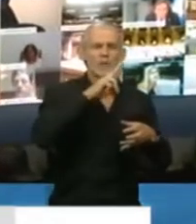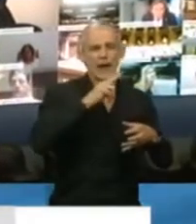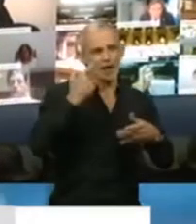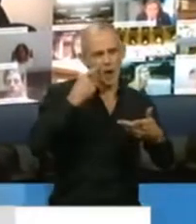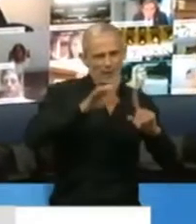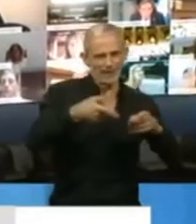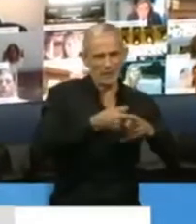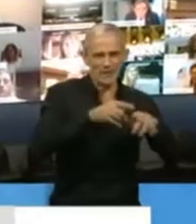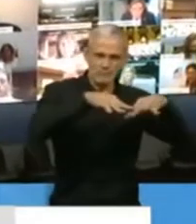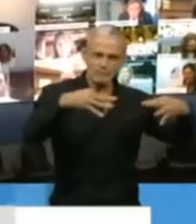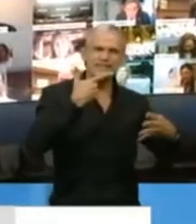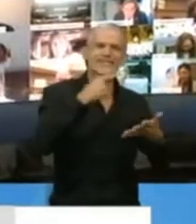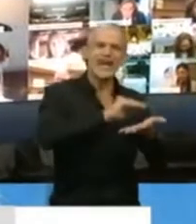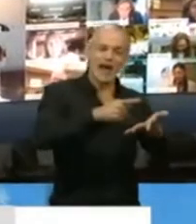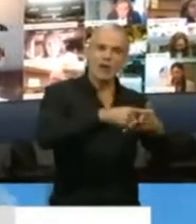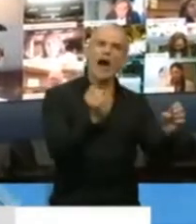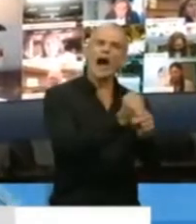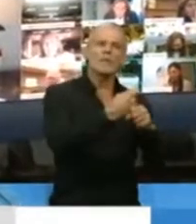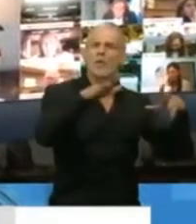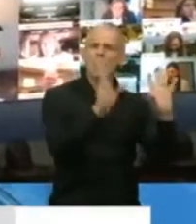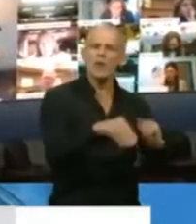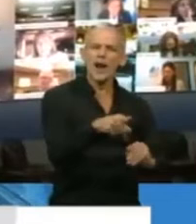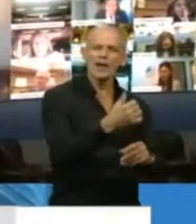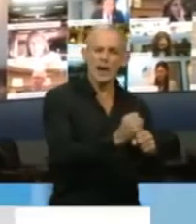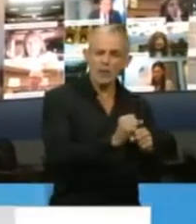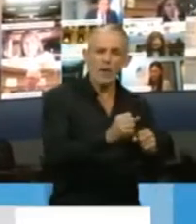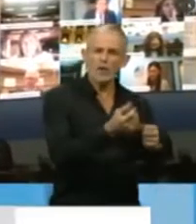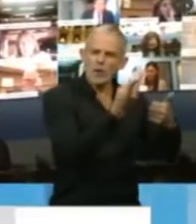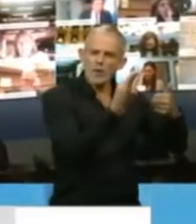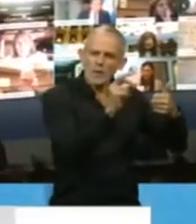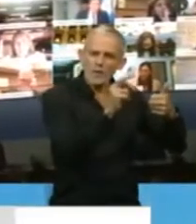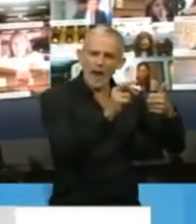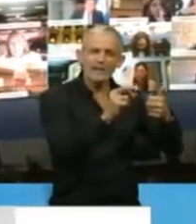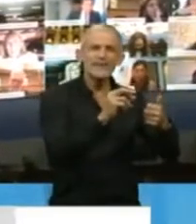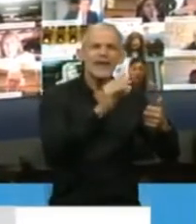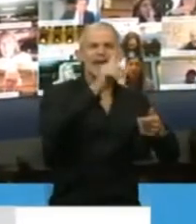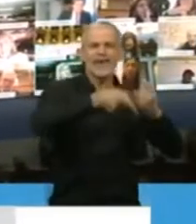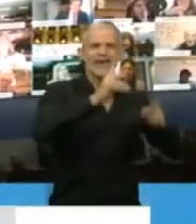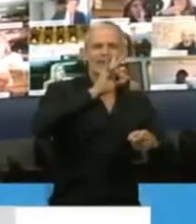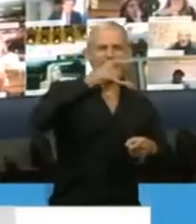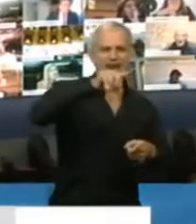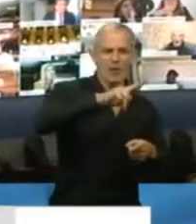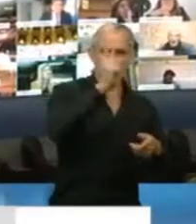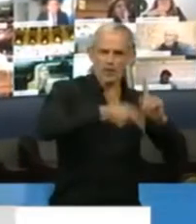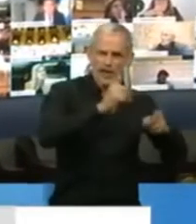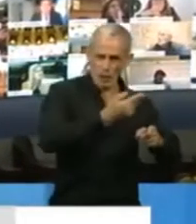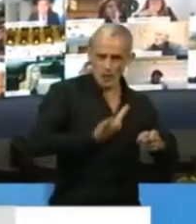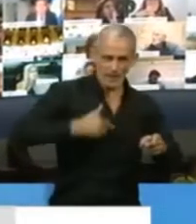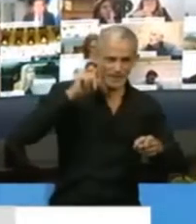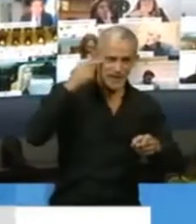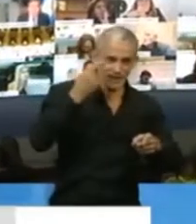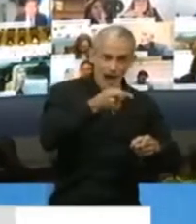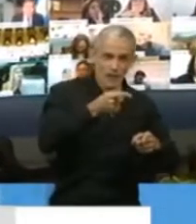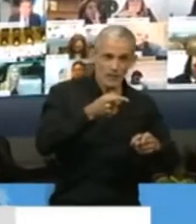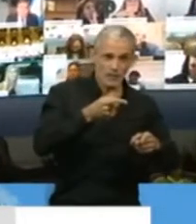senadores, aprobaron por unanimidad más de 20 DNUs que dictó el Presidente Alberto